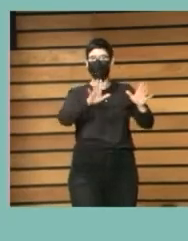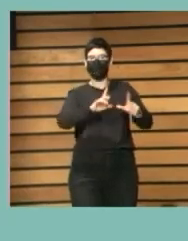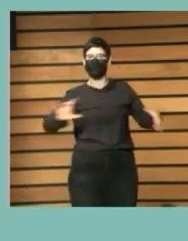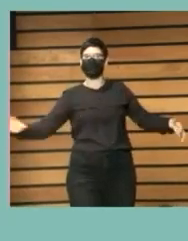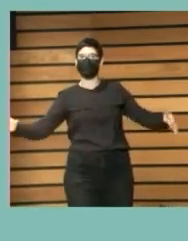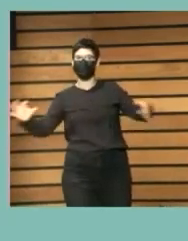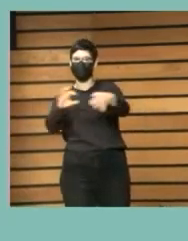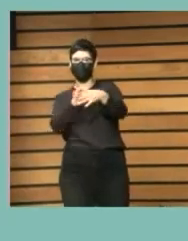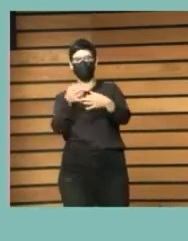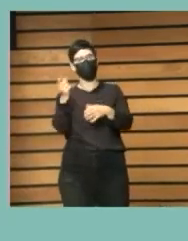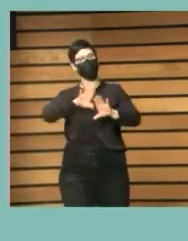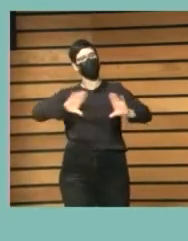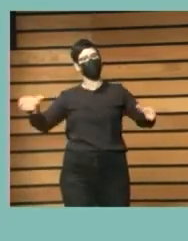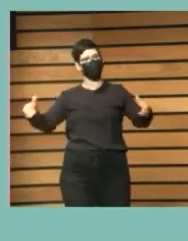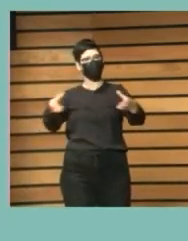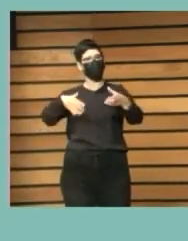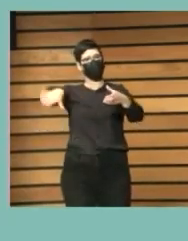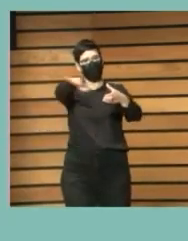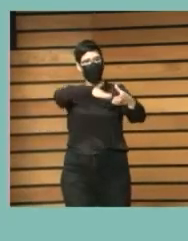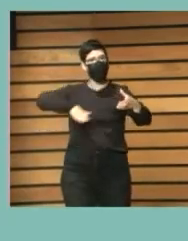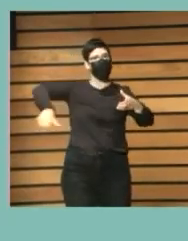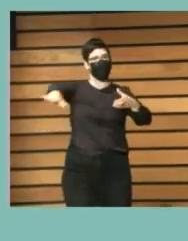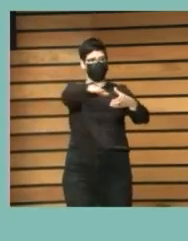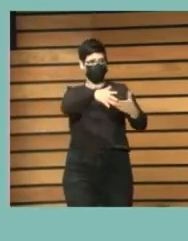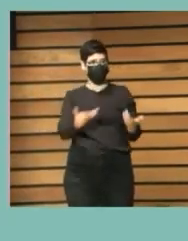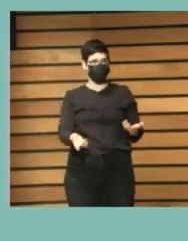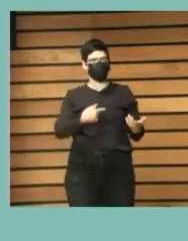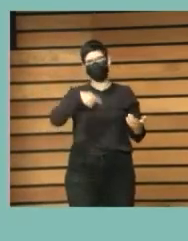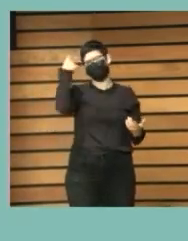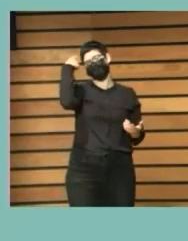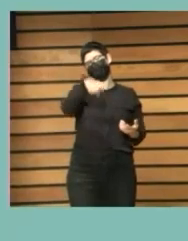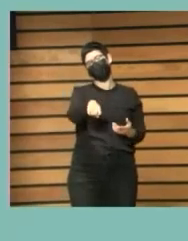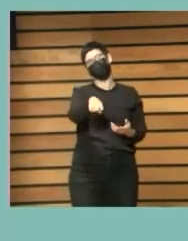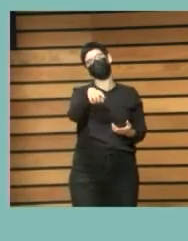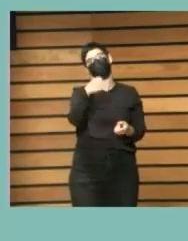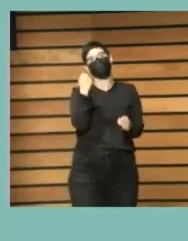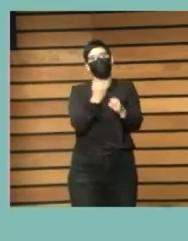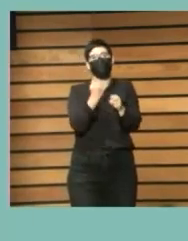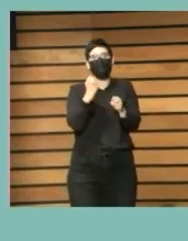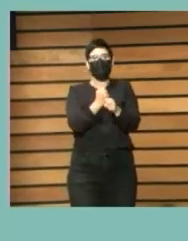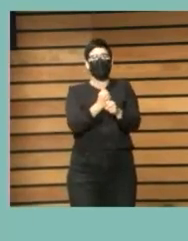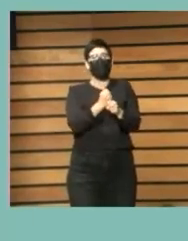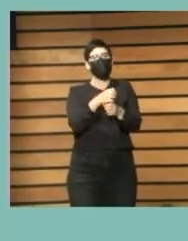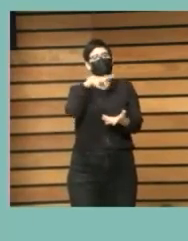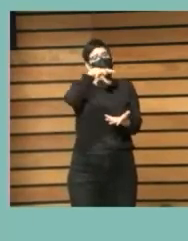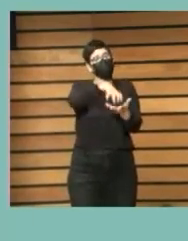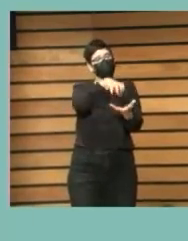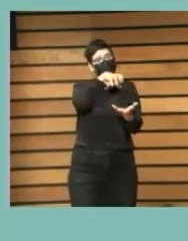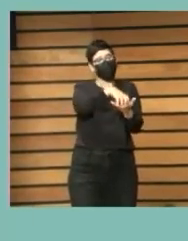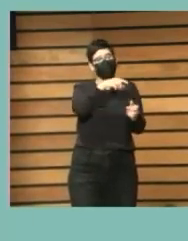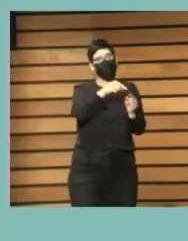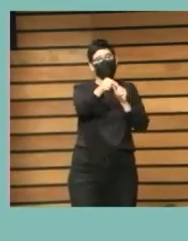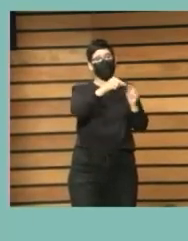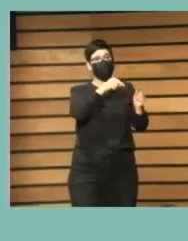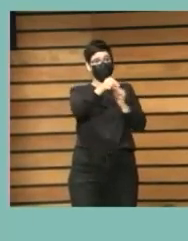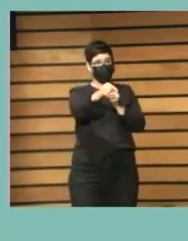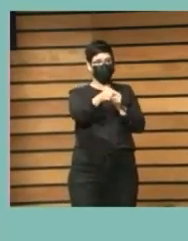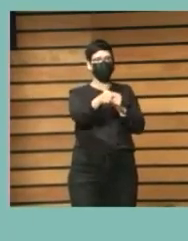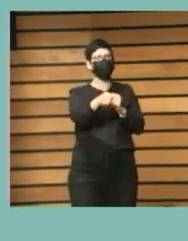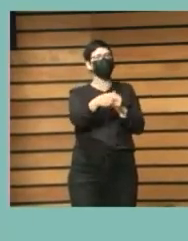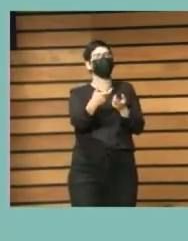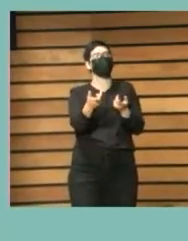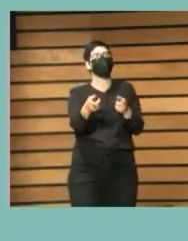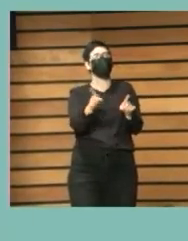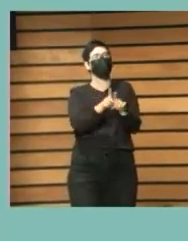etcétera sabemos la labor de los telecentros pero no sé si también nosotros en esa otra dimensión que